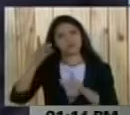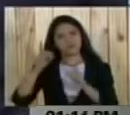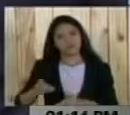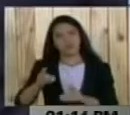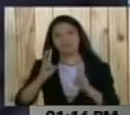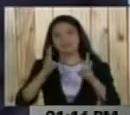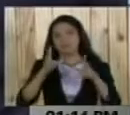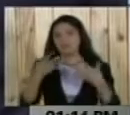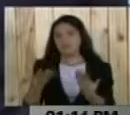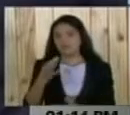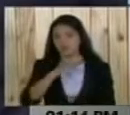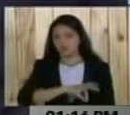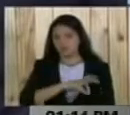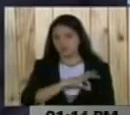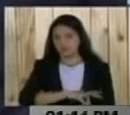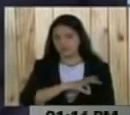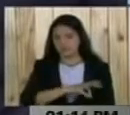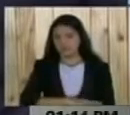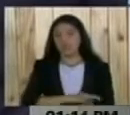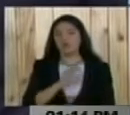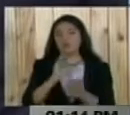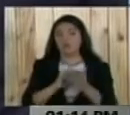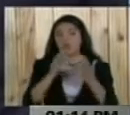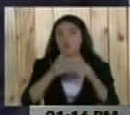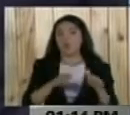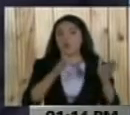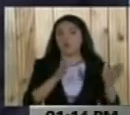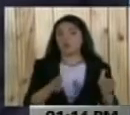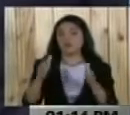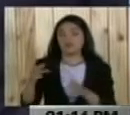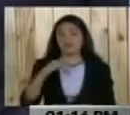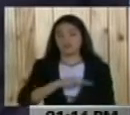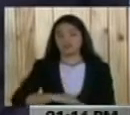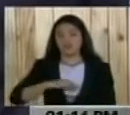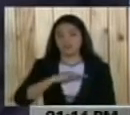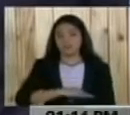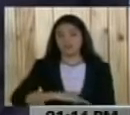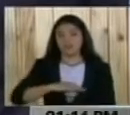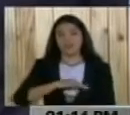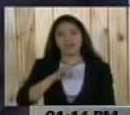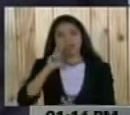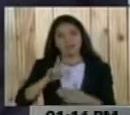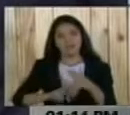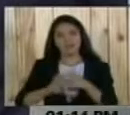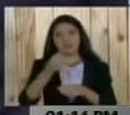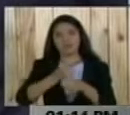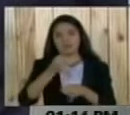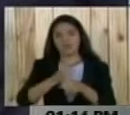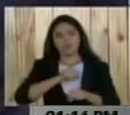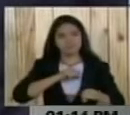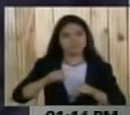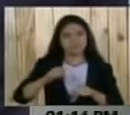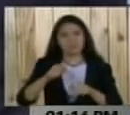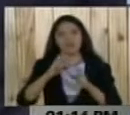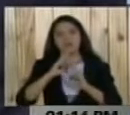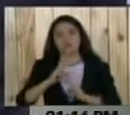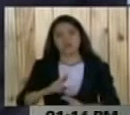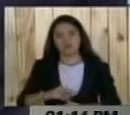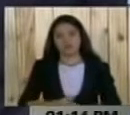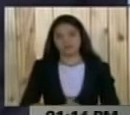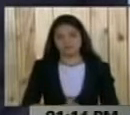área social, basado en la reorganización de las misiones y grandes misiones desde la visión, acción y búsqueda de resultados.